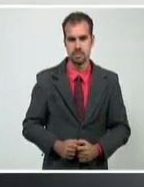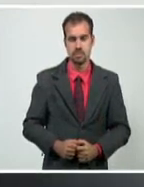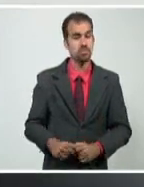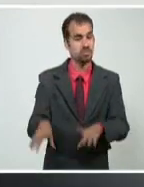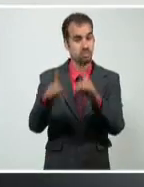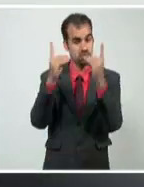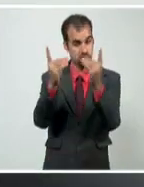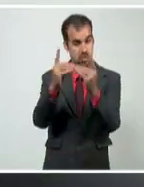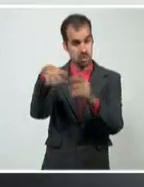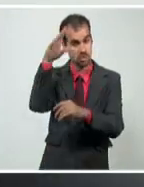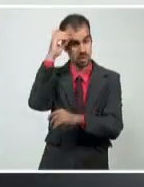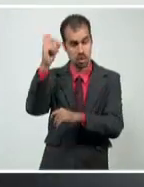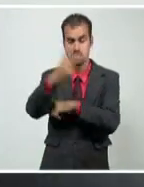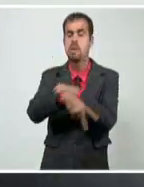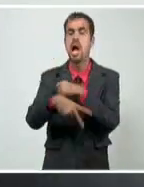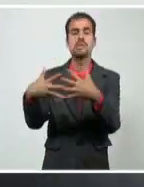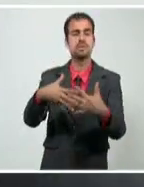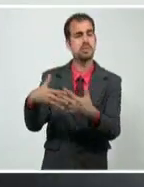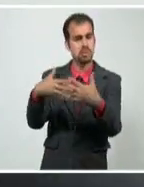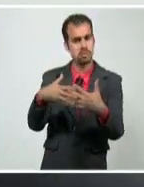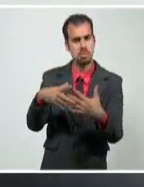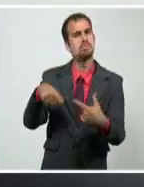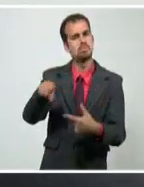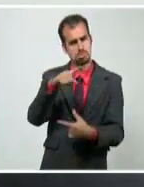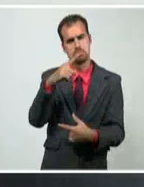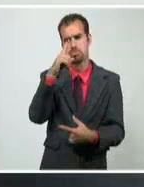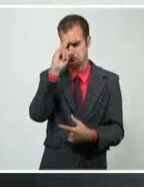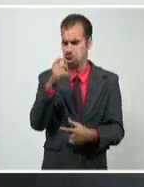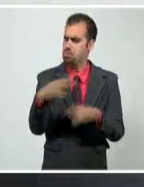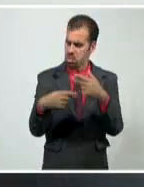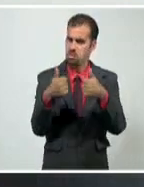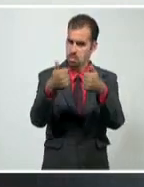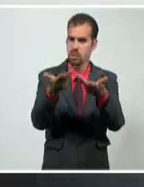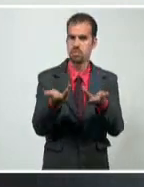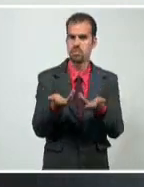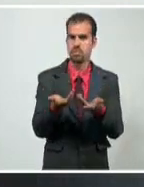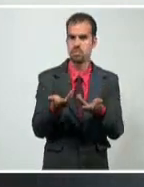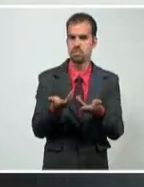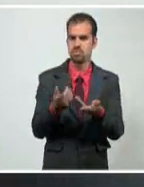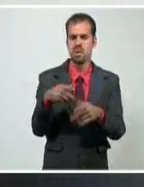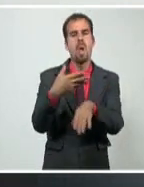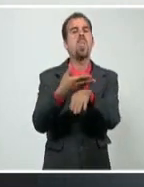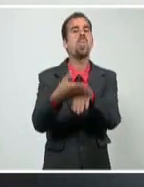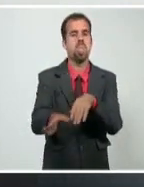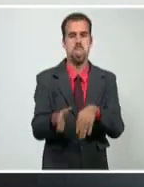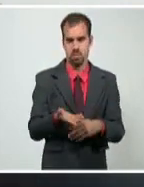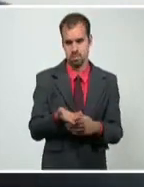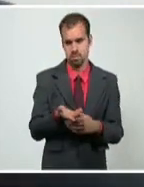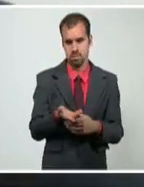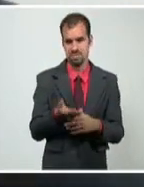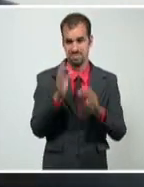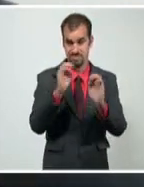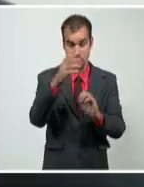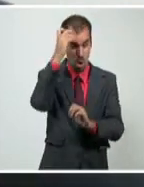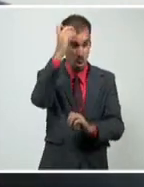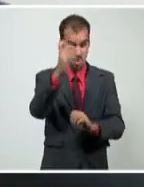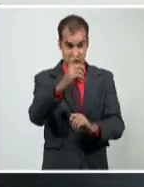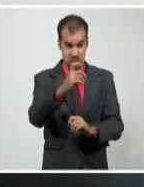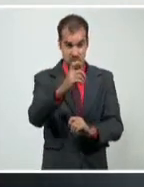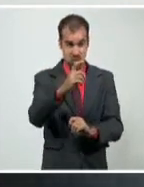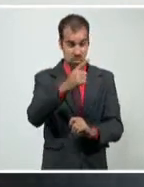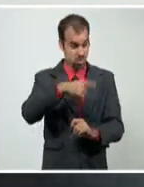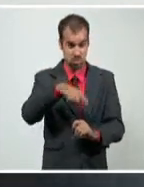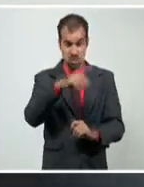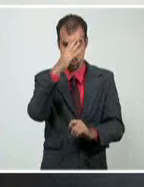los Estados Unidos, aunque muy tardía, de volver a incluir al régimen Castro comunista en la lista de